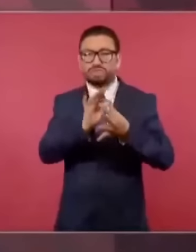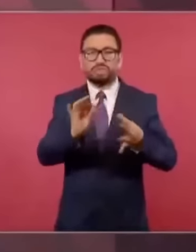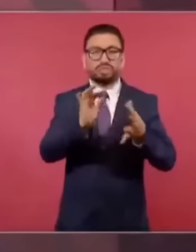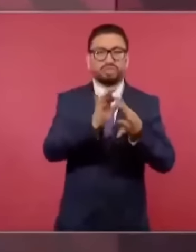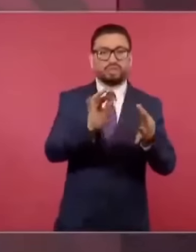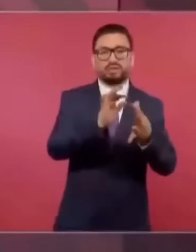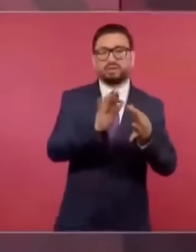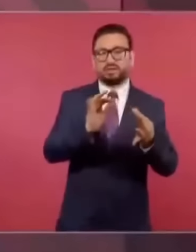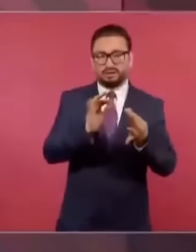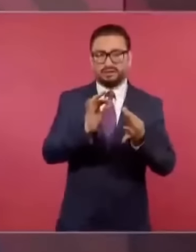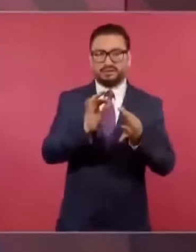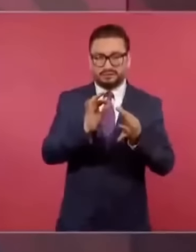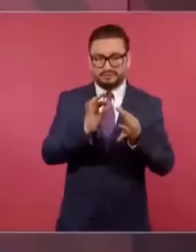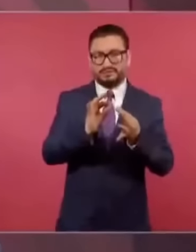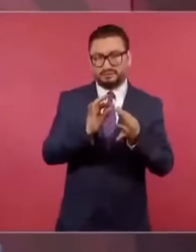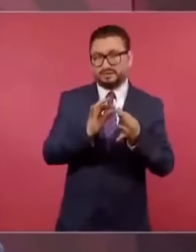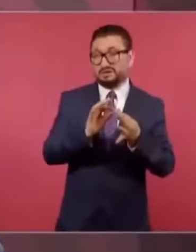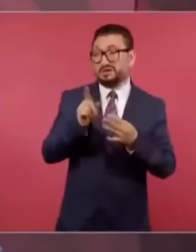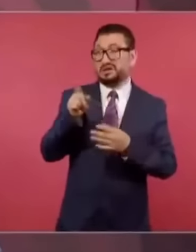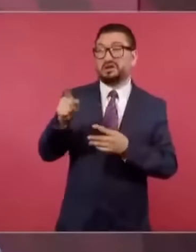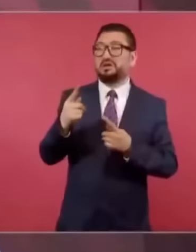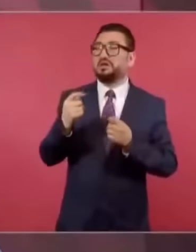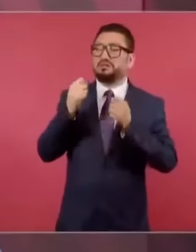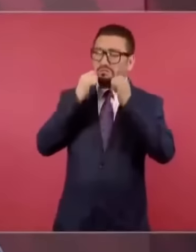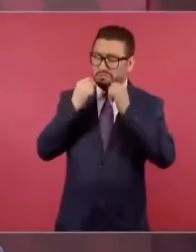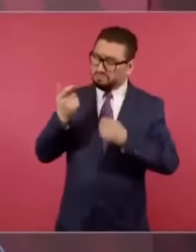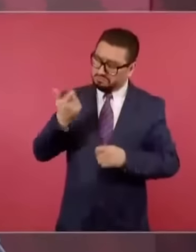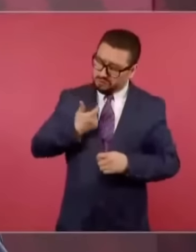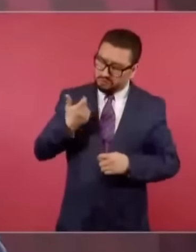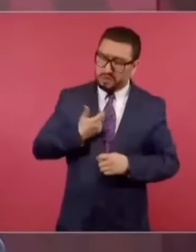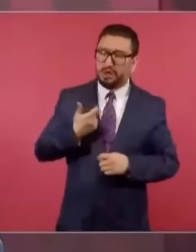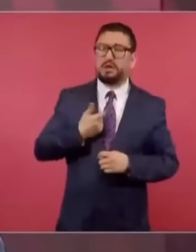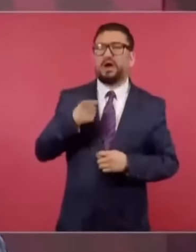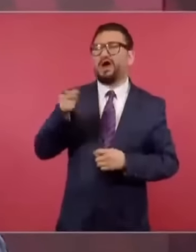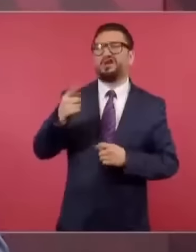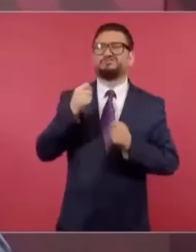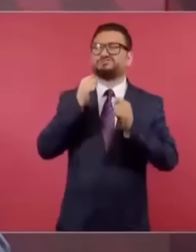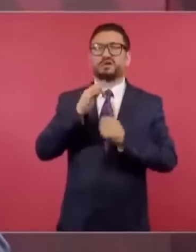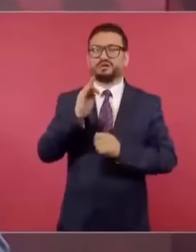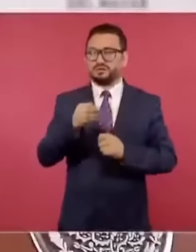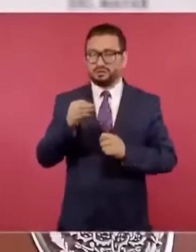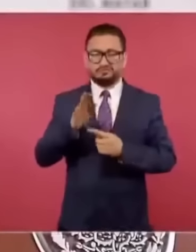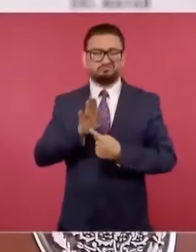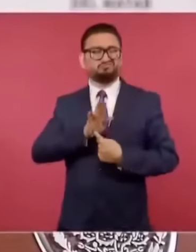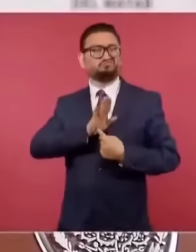mercenario que dé miedo